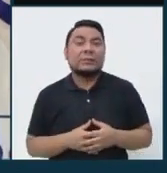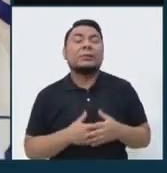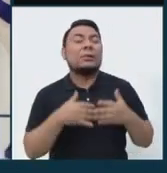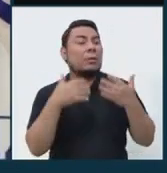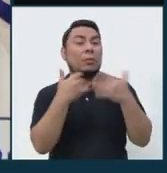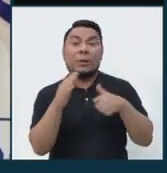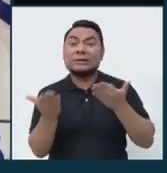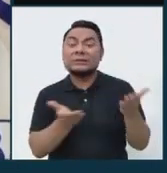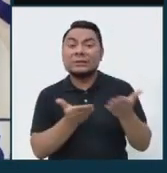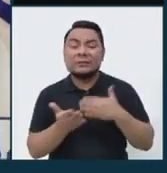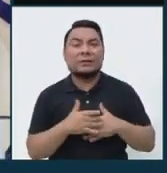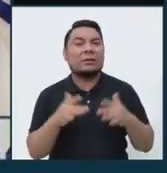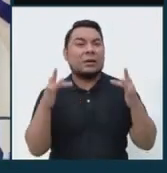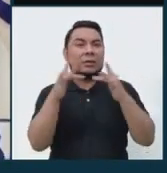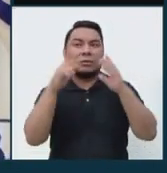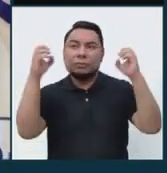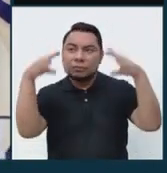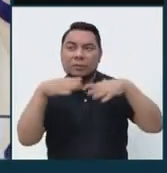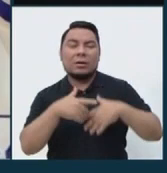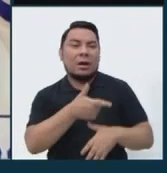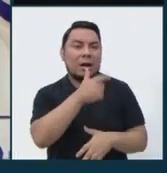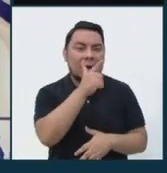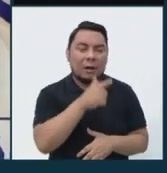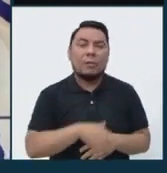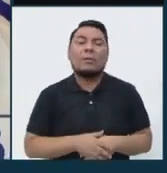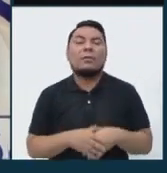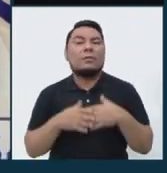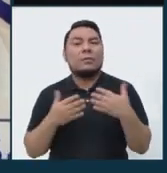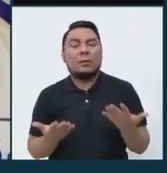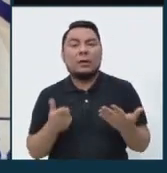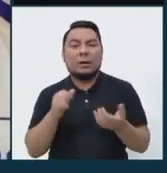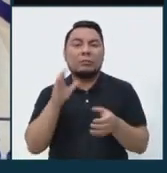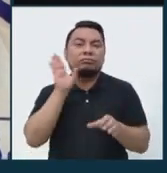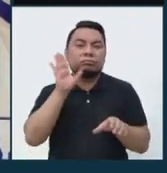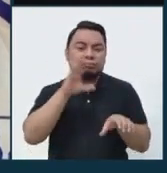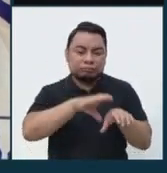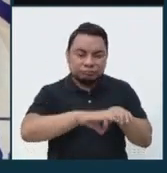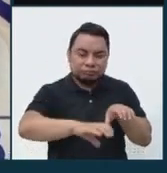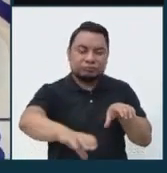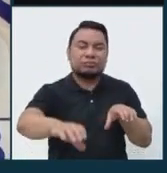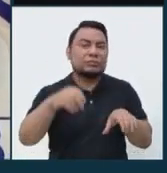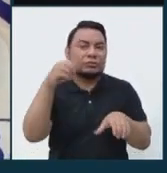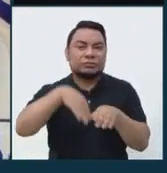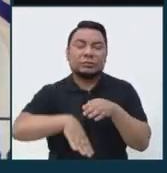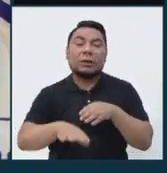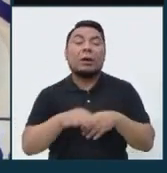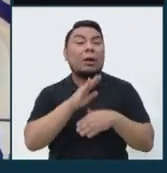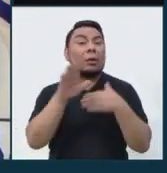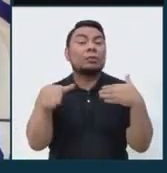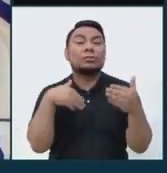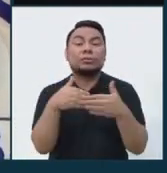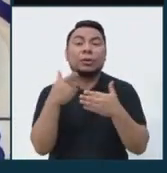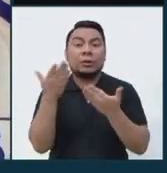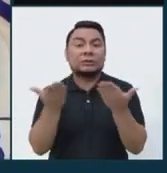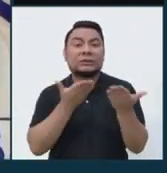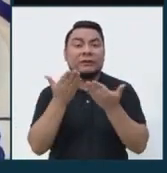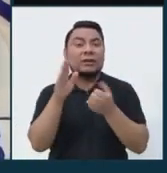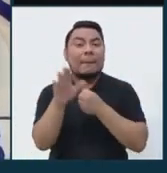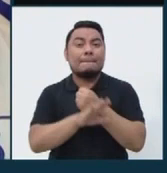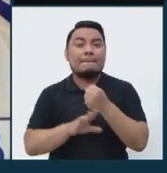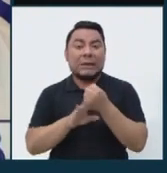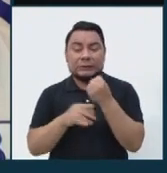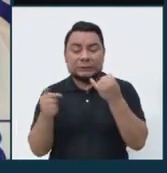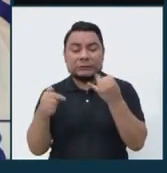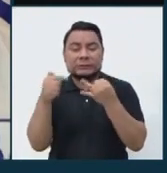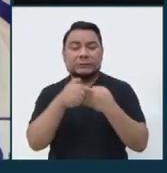servicio, sea de electricidad, sea de agua, sea de saneamiento y todos, todos los servicios básicos, es